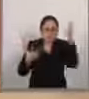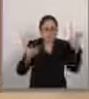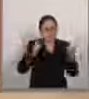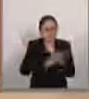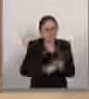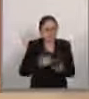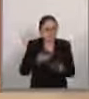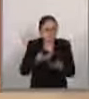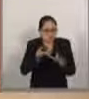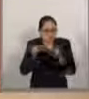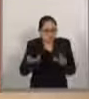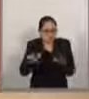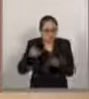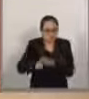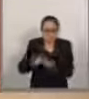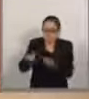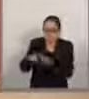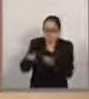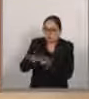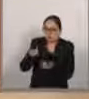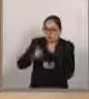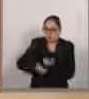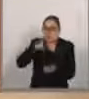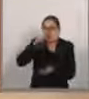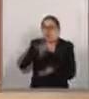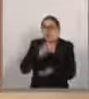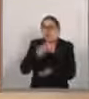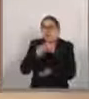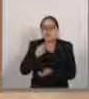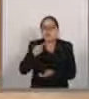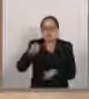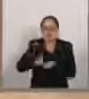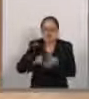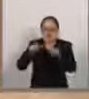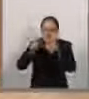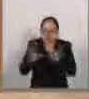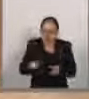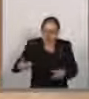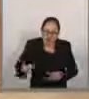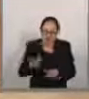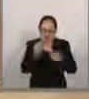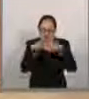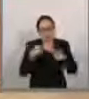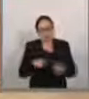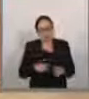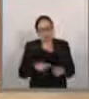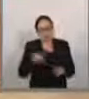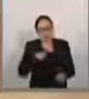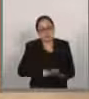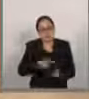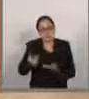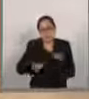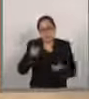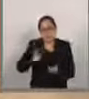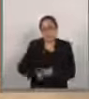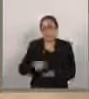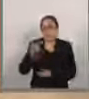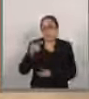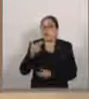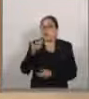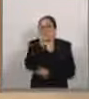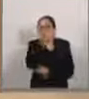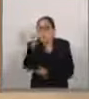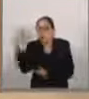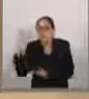interiores de agua dulce y los servicios que proporcionan en particular los bosques, los humedales,